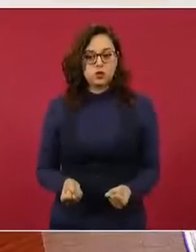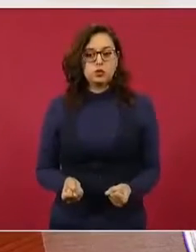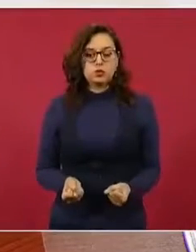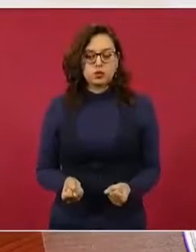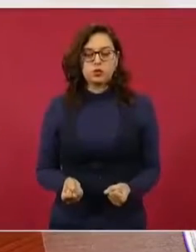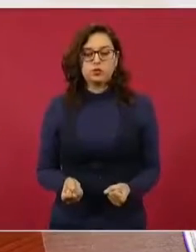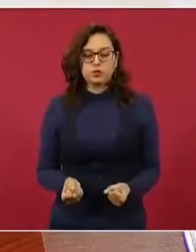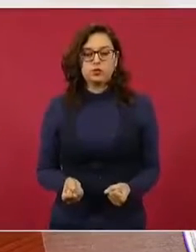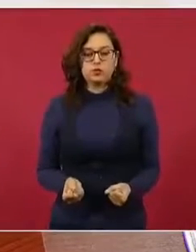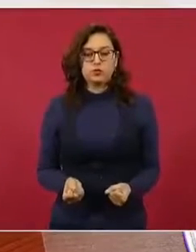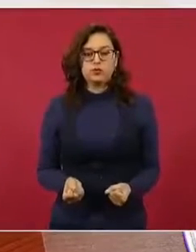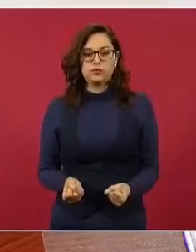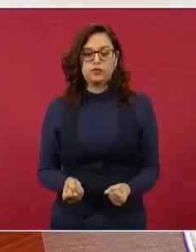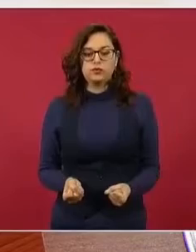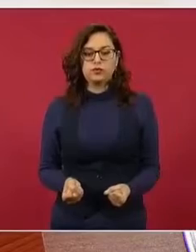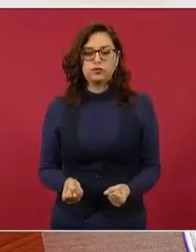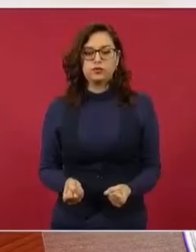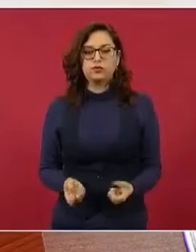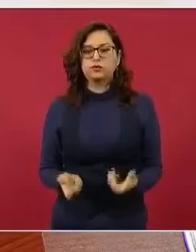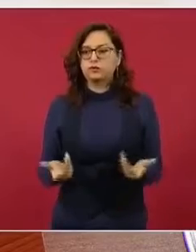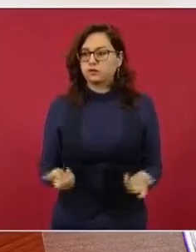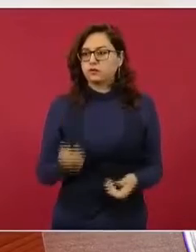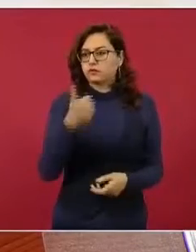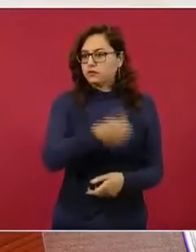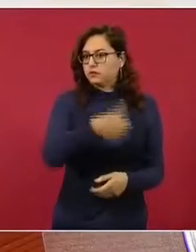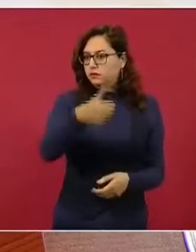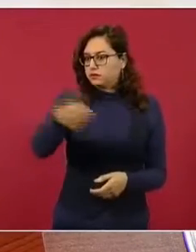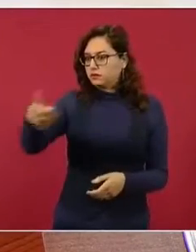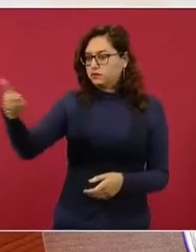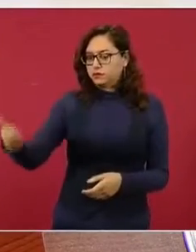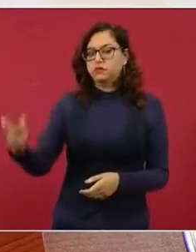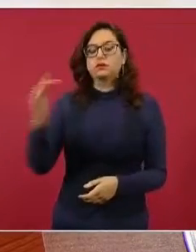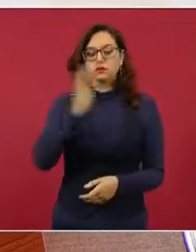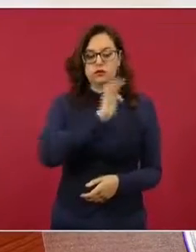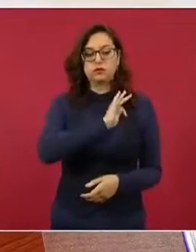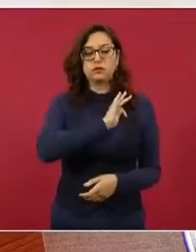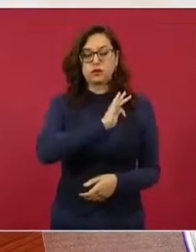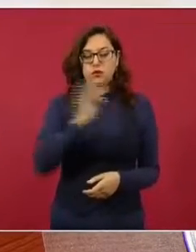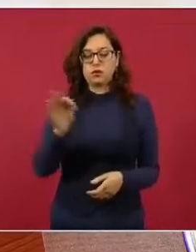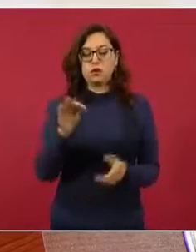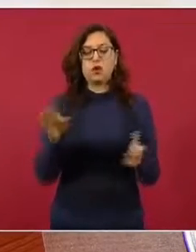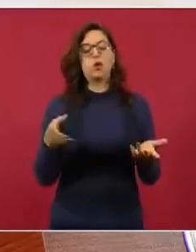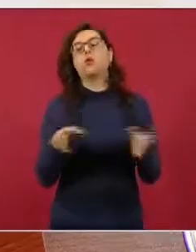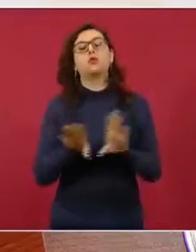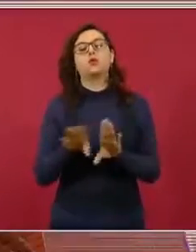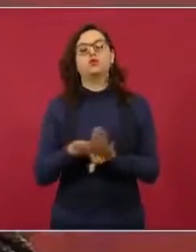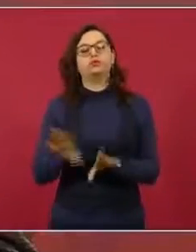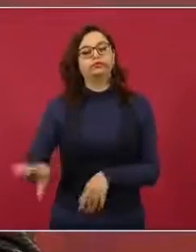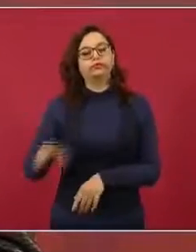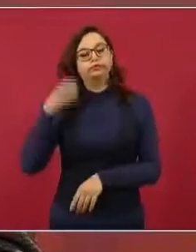secreto, secreto, directo, a través del teléfono,